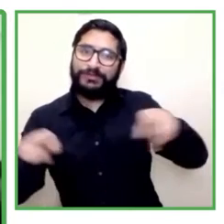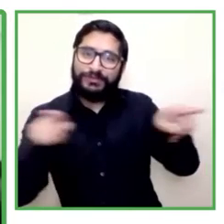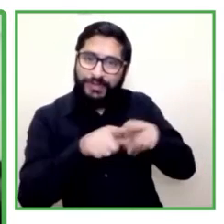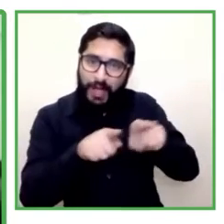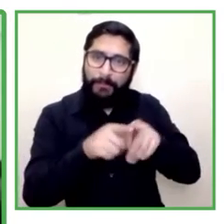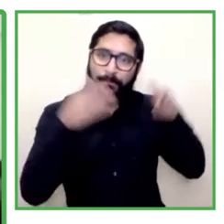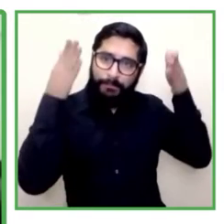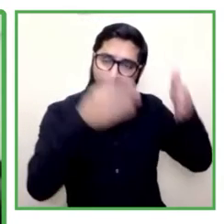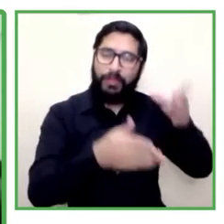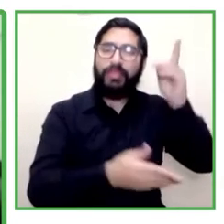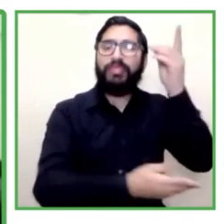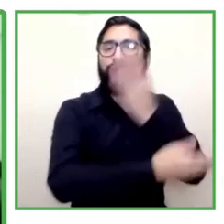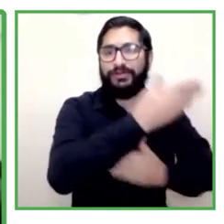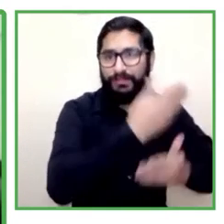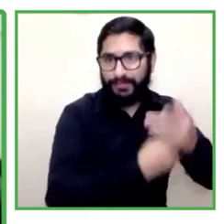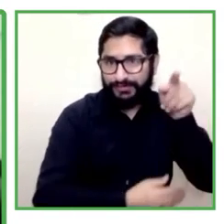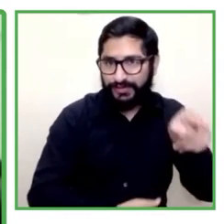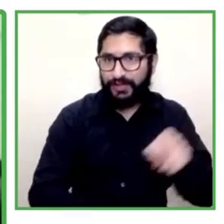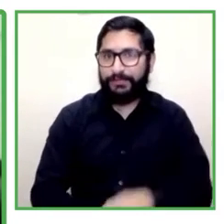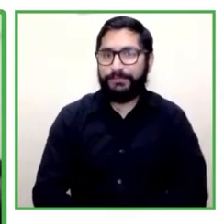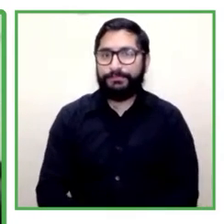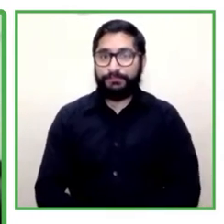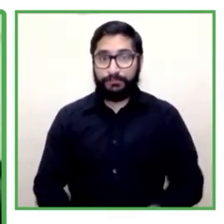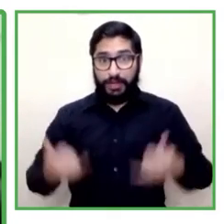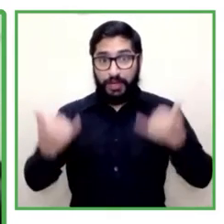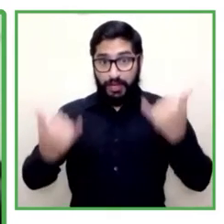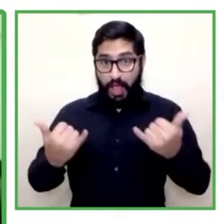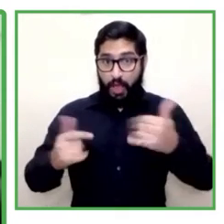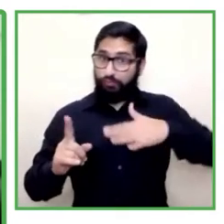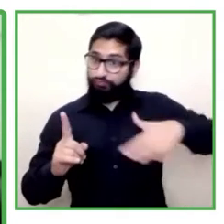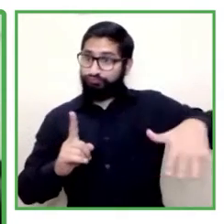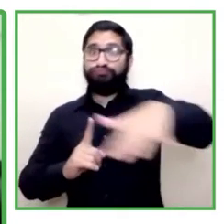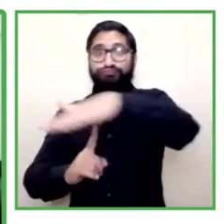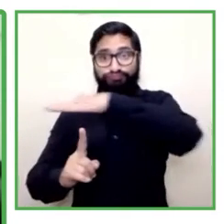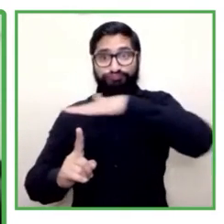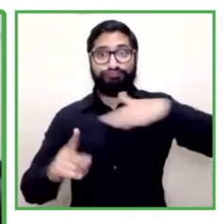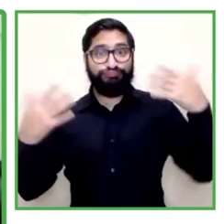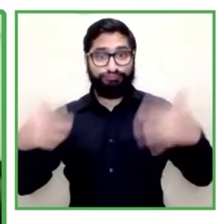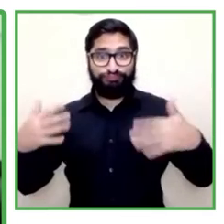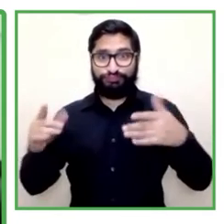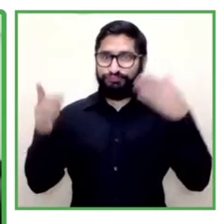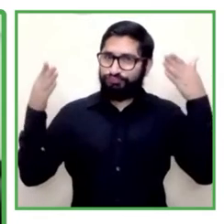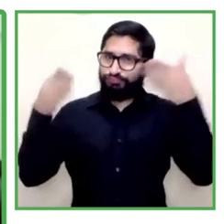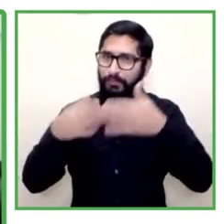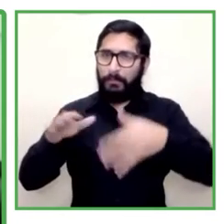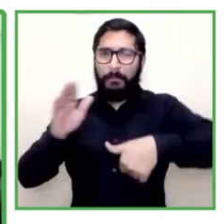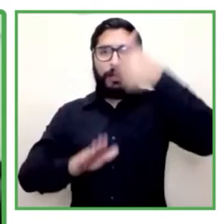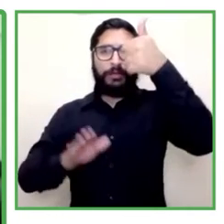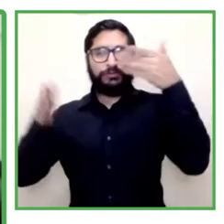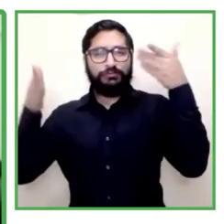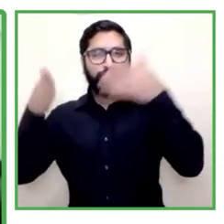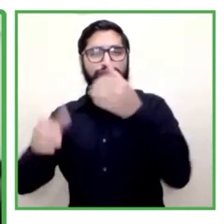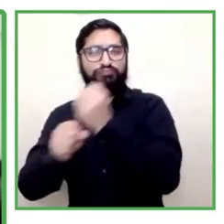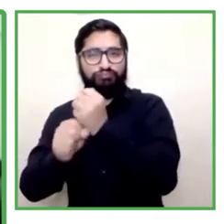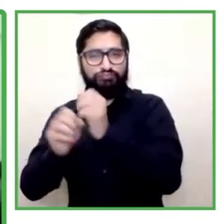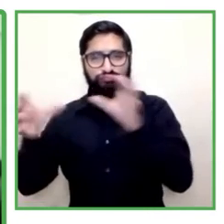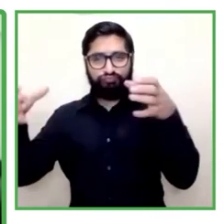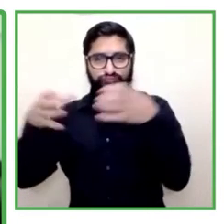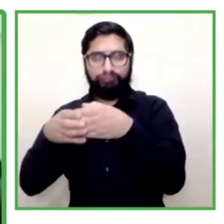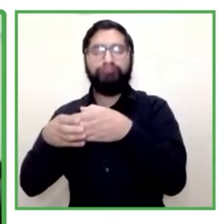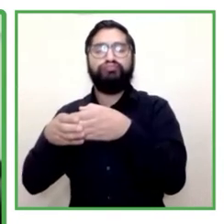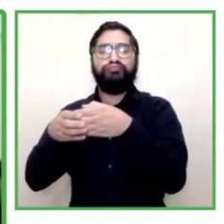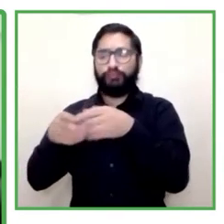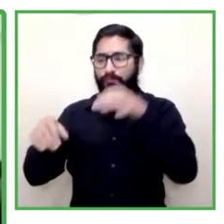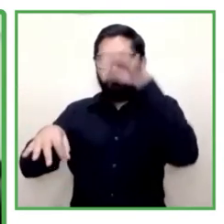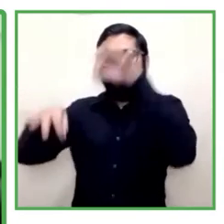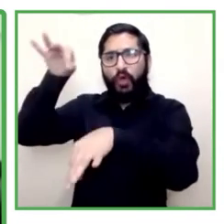teníamos un conjunto de elecciones en la sociedad chilena, en que tenemos un nuevo actor, que son los gobernadores regionales,